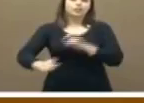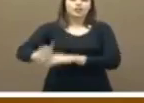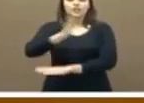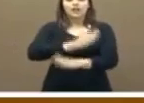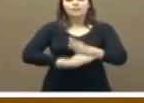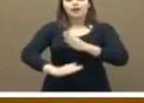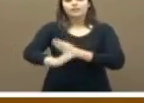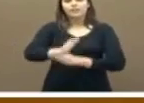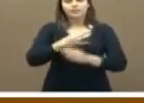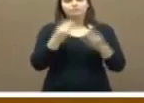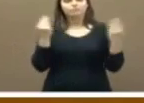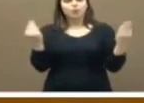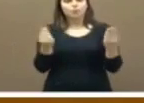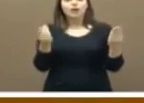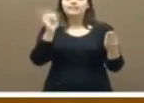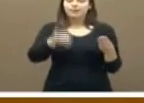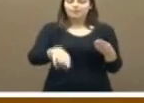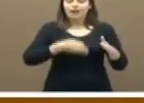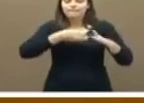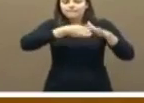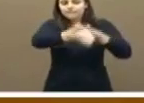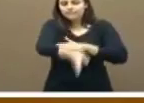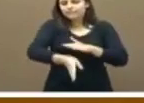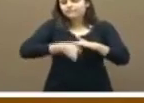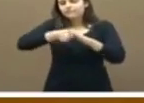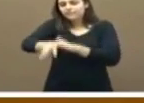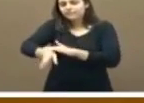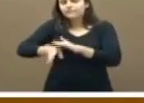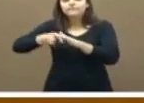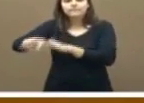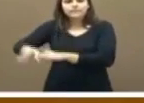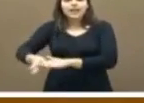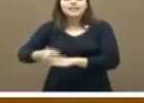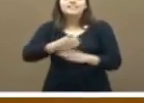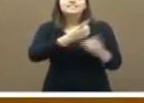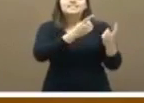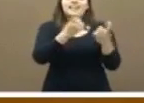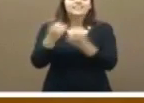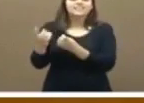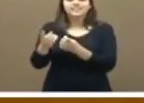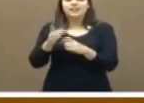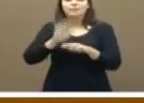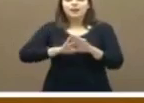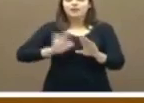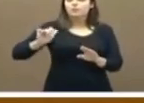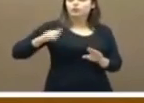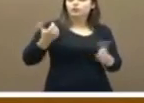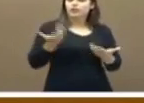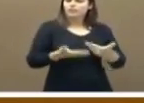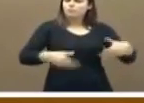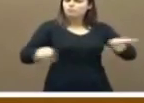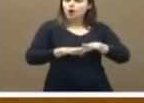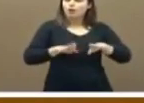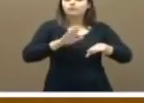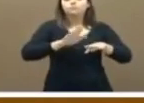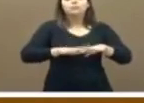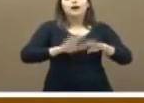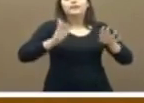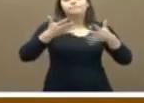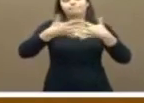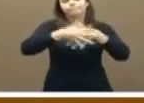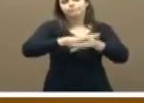discapacidad y el acceso que estas personas tienen a las mismas oportunidades para su plena